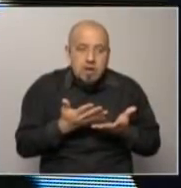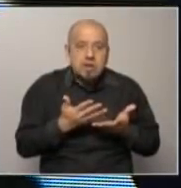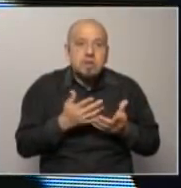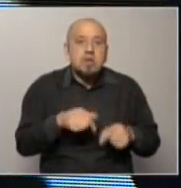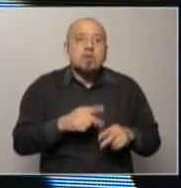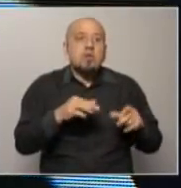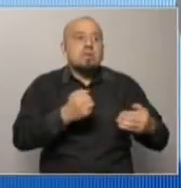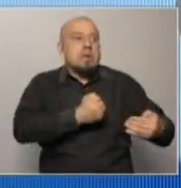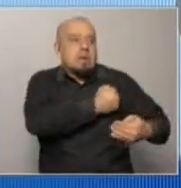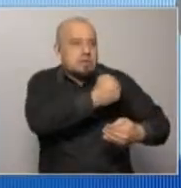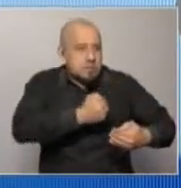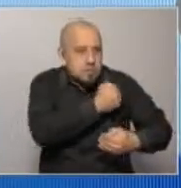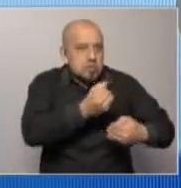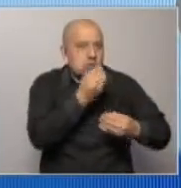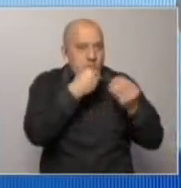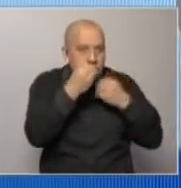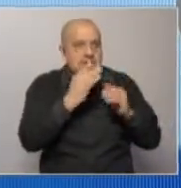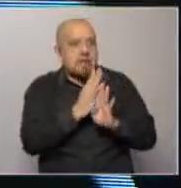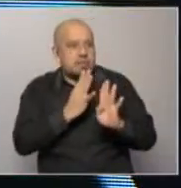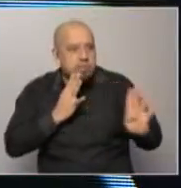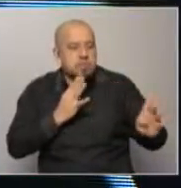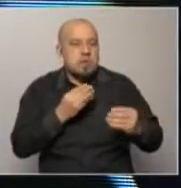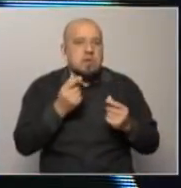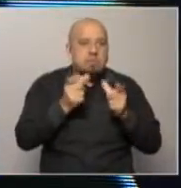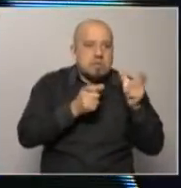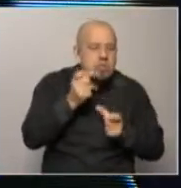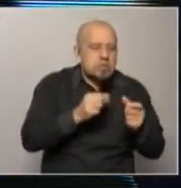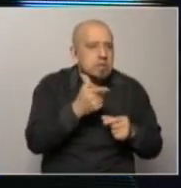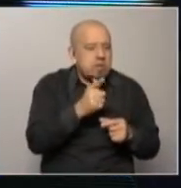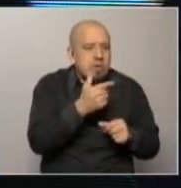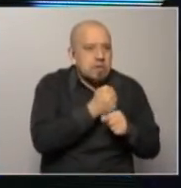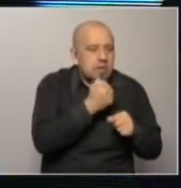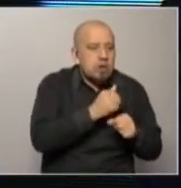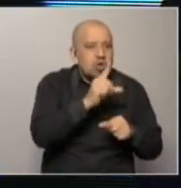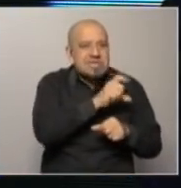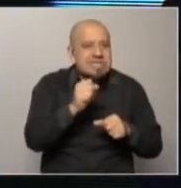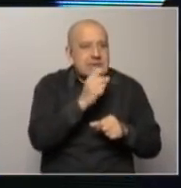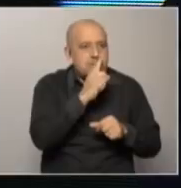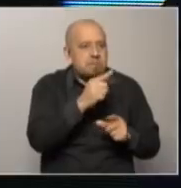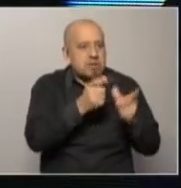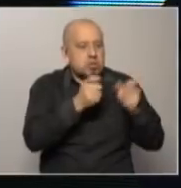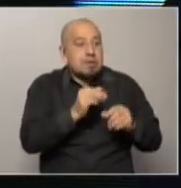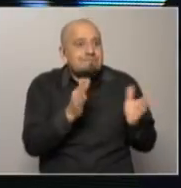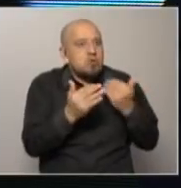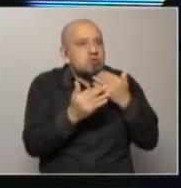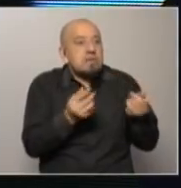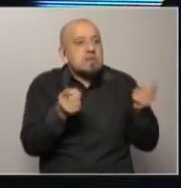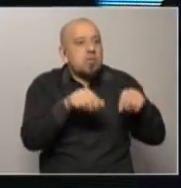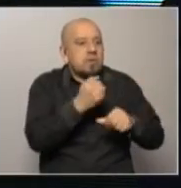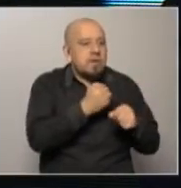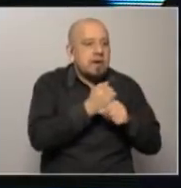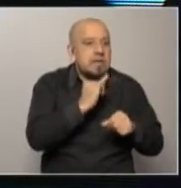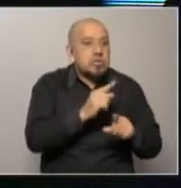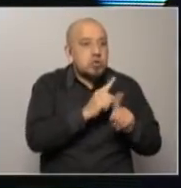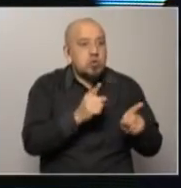con ollas populares en todos los barrios de la zona metropolitana, con una crisis donde 100.000 personas no saben si van a volver o no a su empleo y muchos